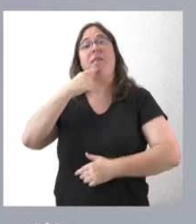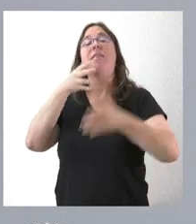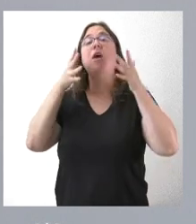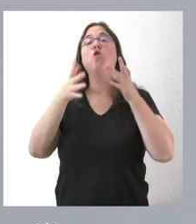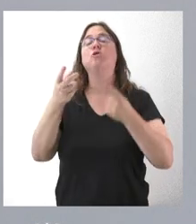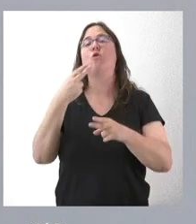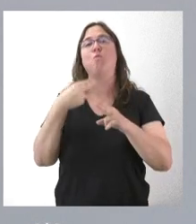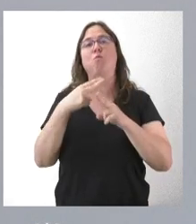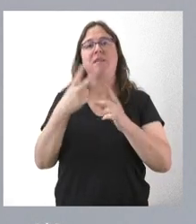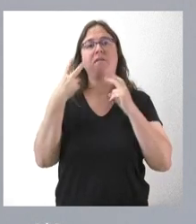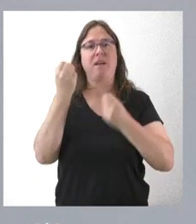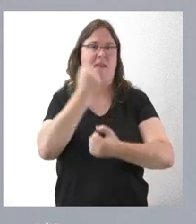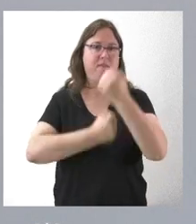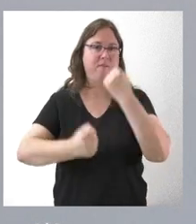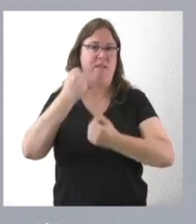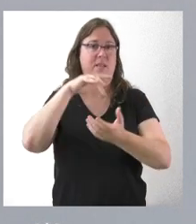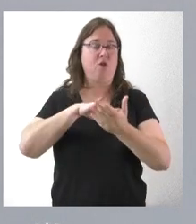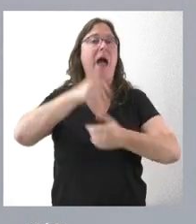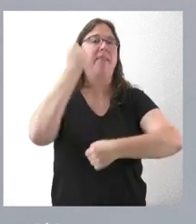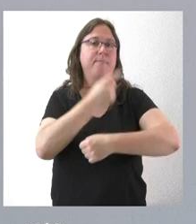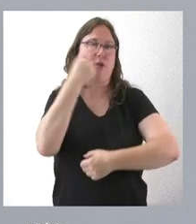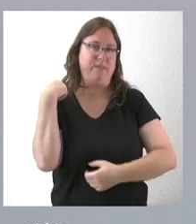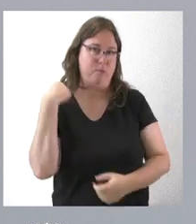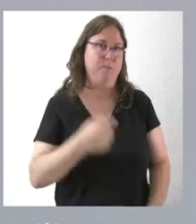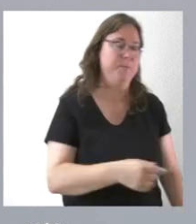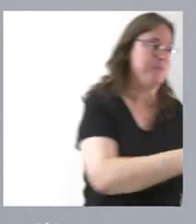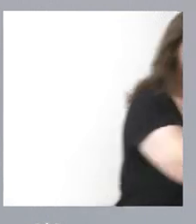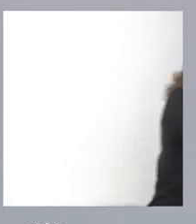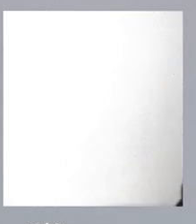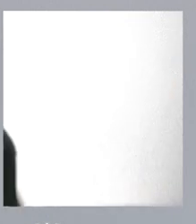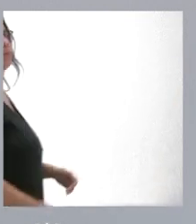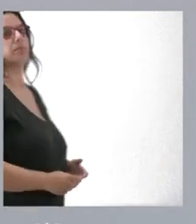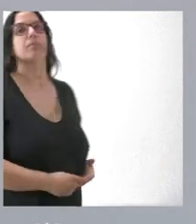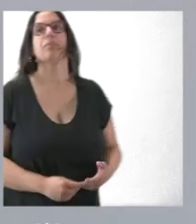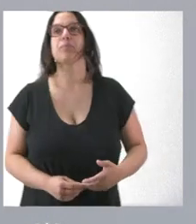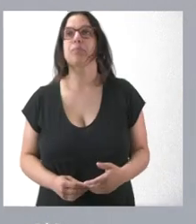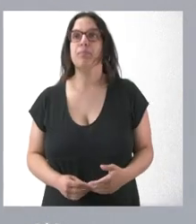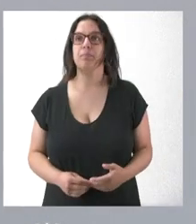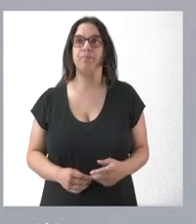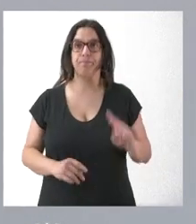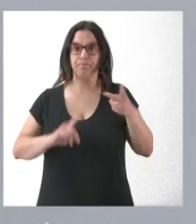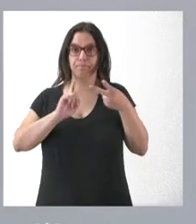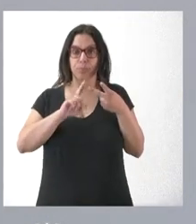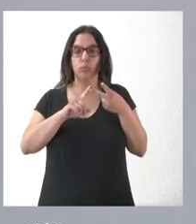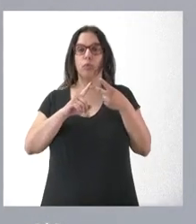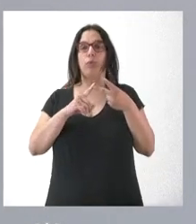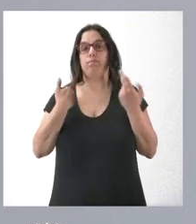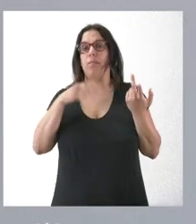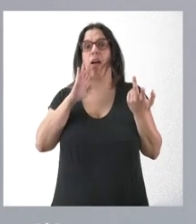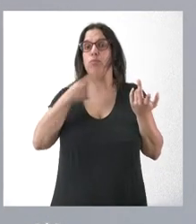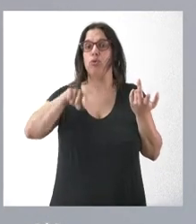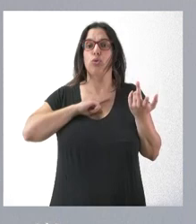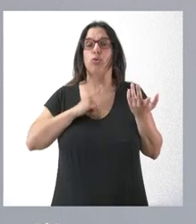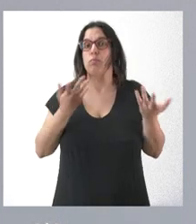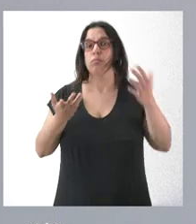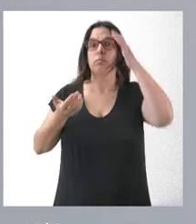Política Fiscal y Financiera que se celebró en el mes de diciembre del año pasado. Y, en segundo lugar, nosotros, como les digo, vamos a aprovechar todos los recursos